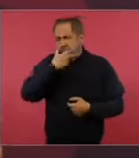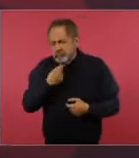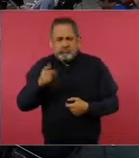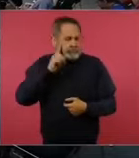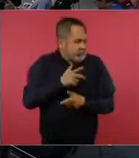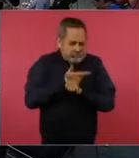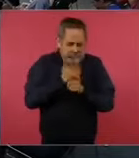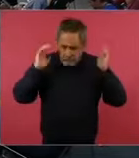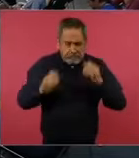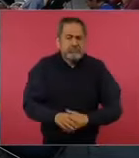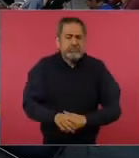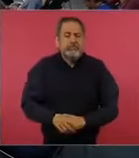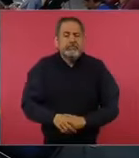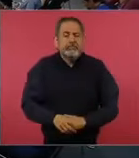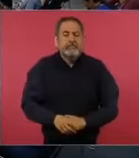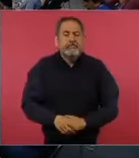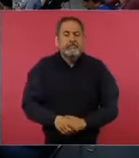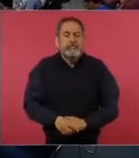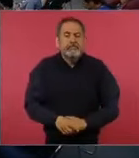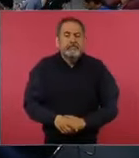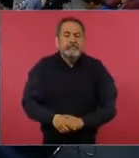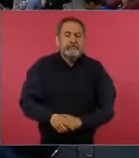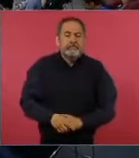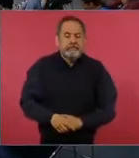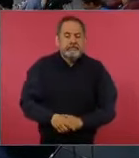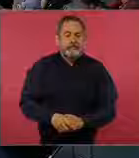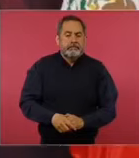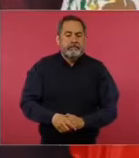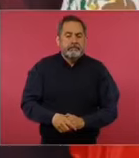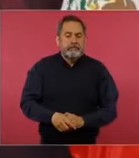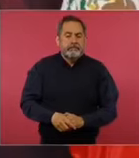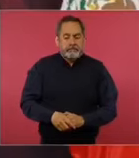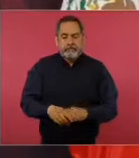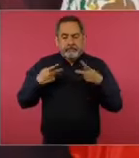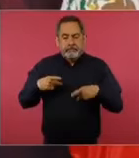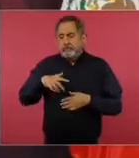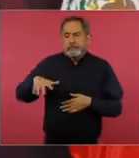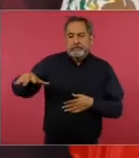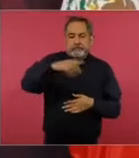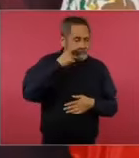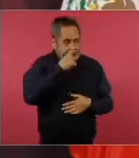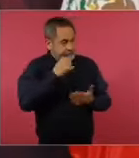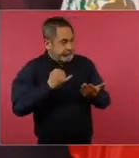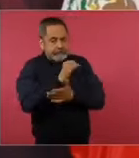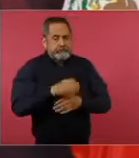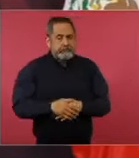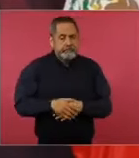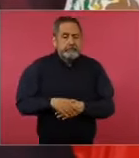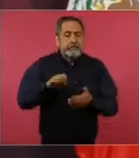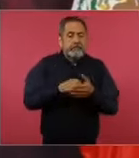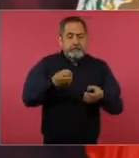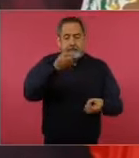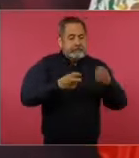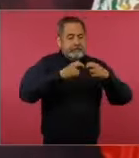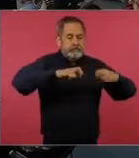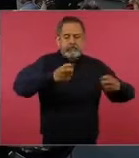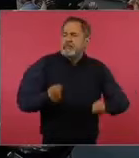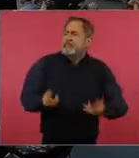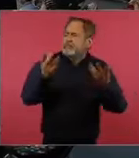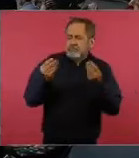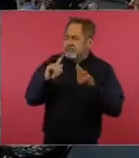y la gente decide. En el caso de los ministros no son muchos,